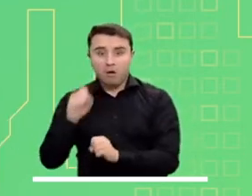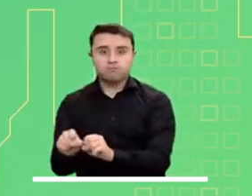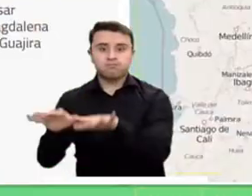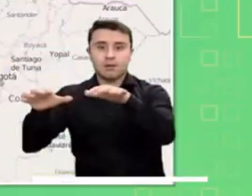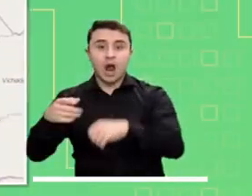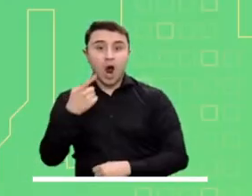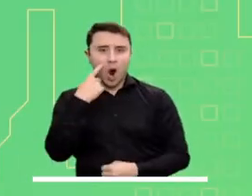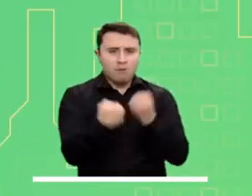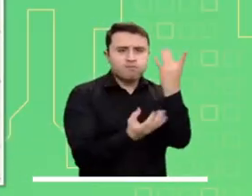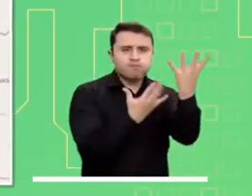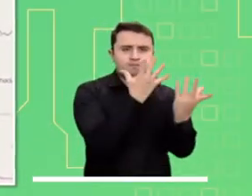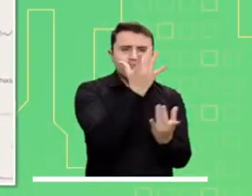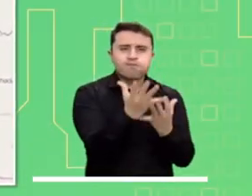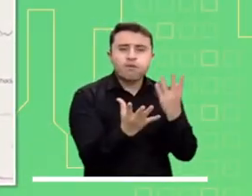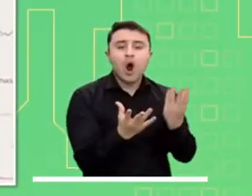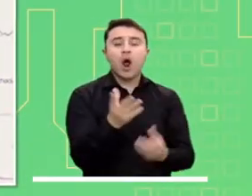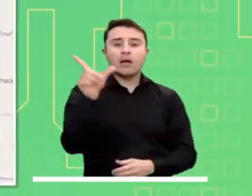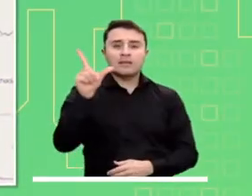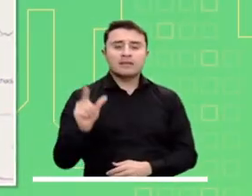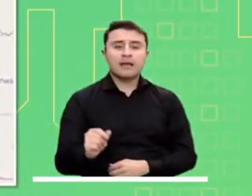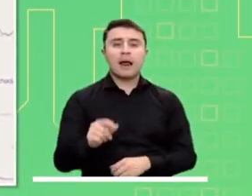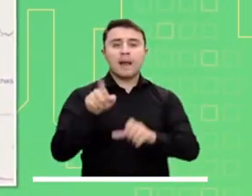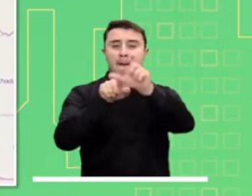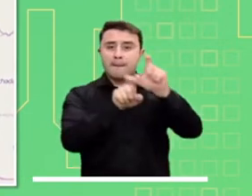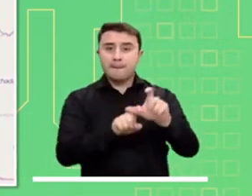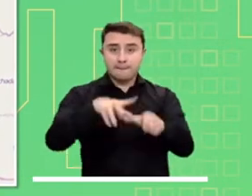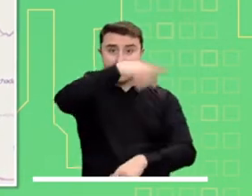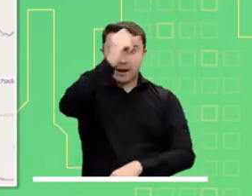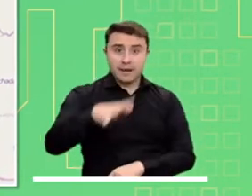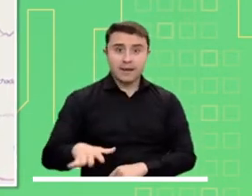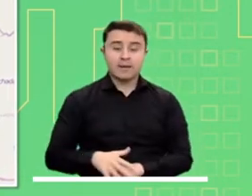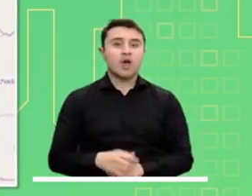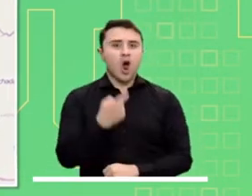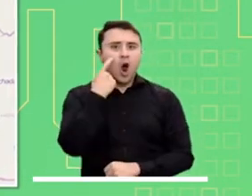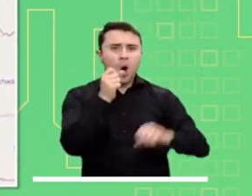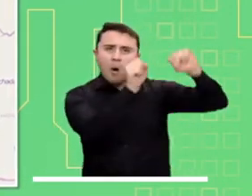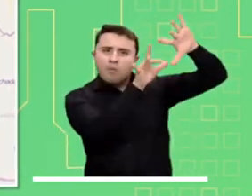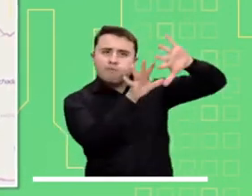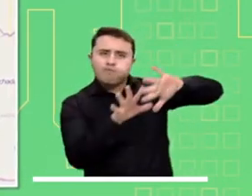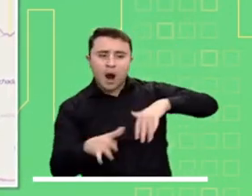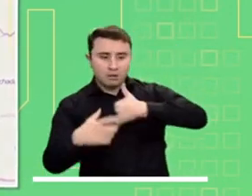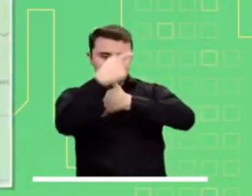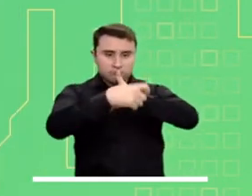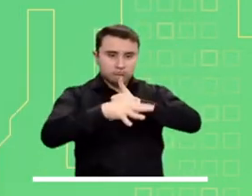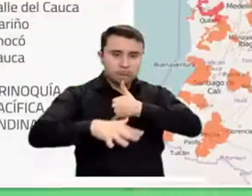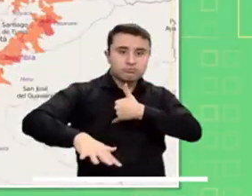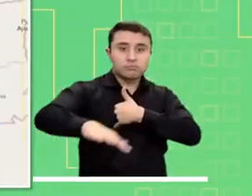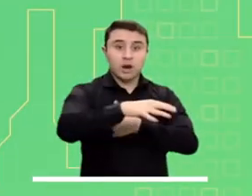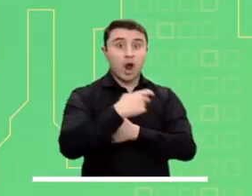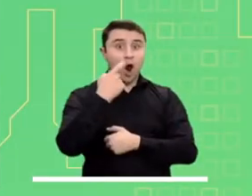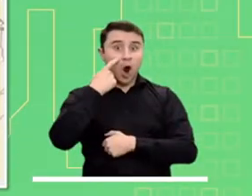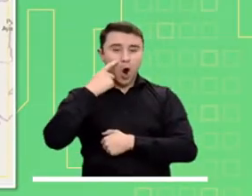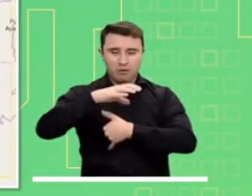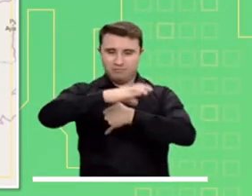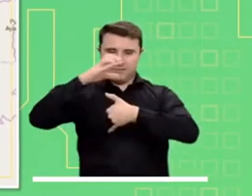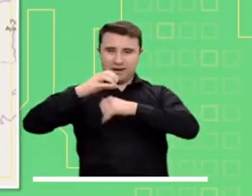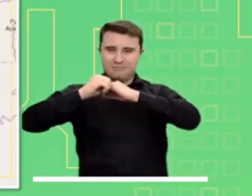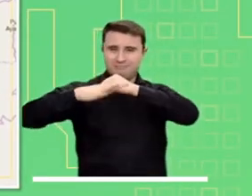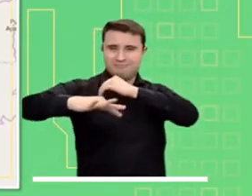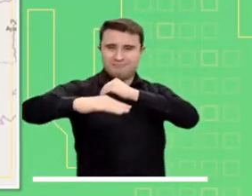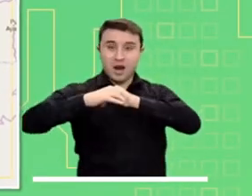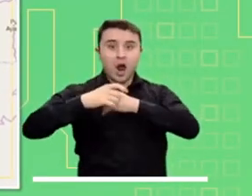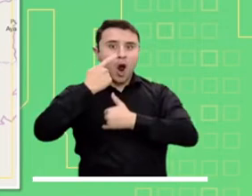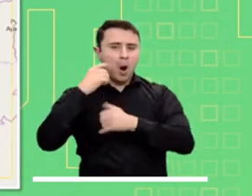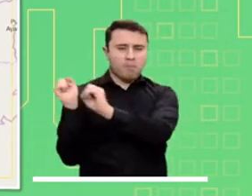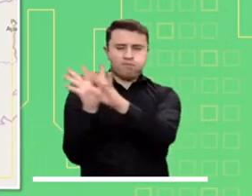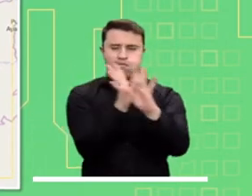Guaviare, Guayuriva y Meta. Por probabilidad de incendios se presenta alerta roja en Cesar, Magdalena y La Guajira. Máxima alerta por posibles